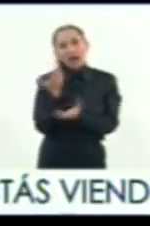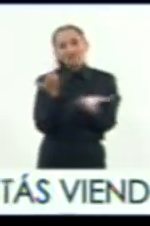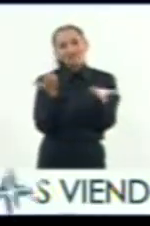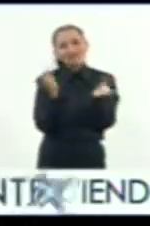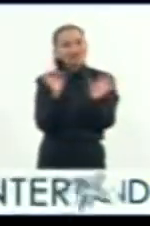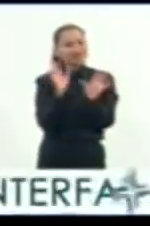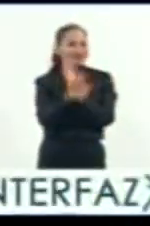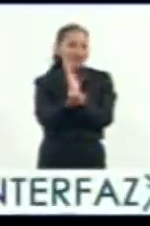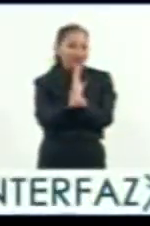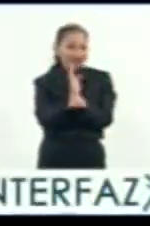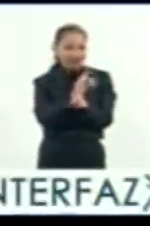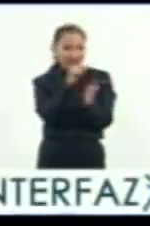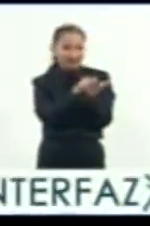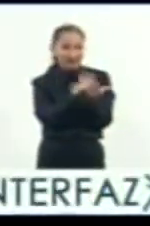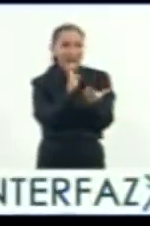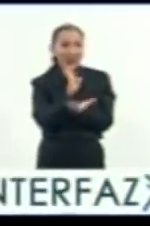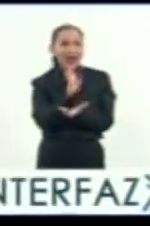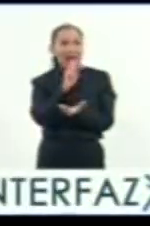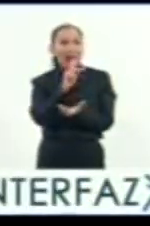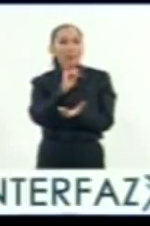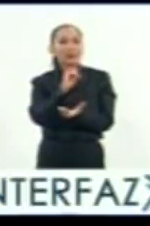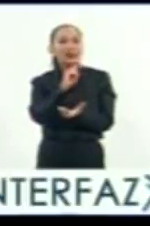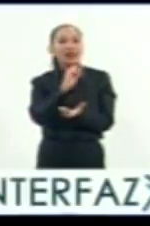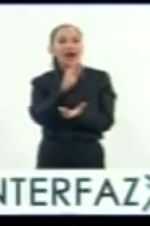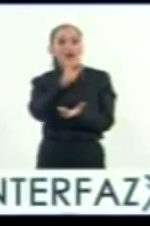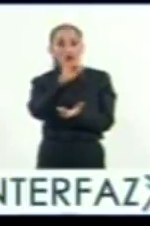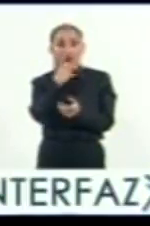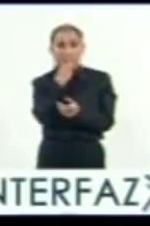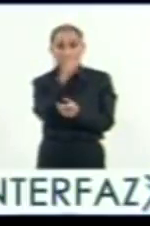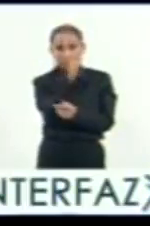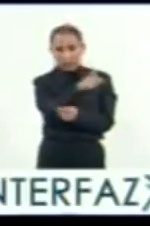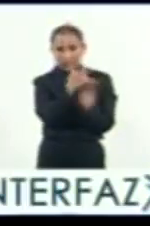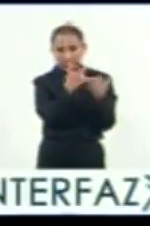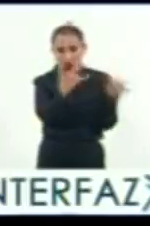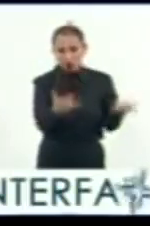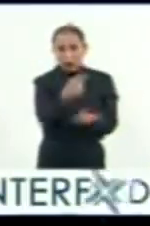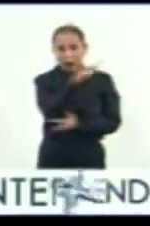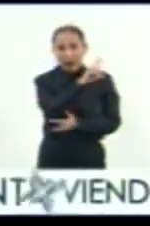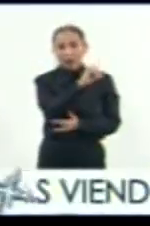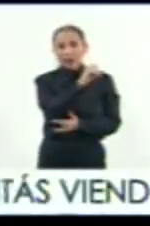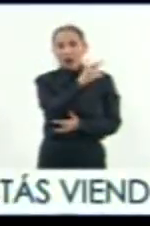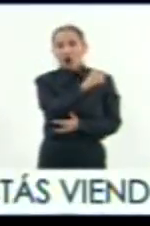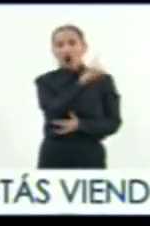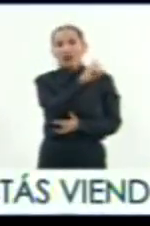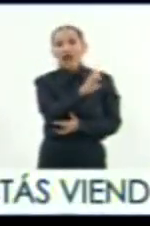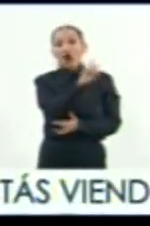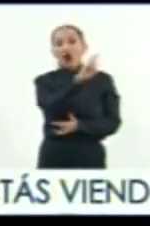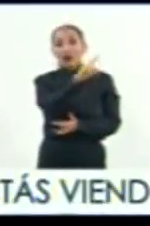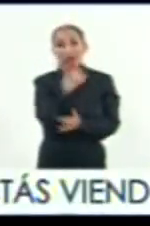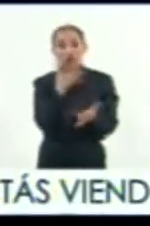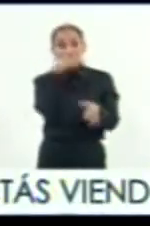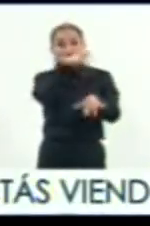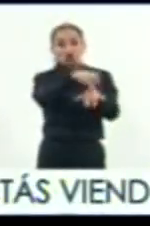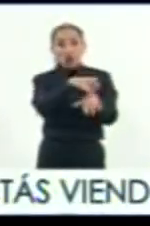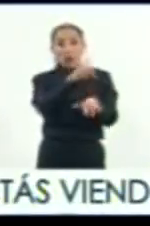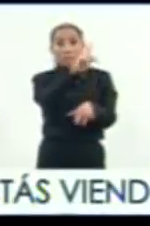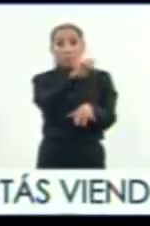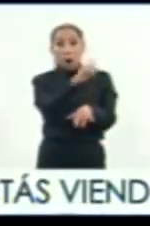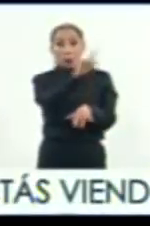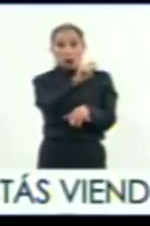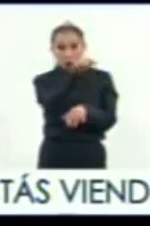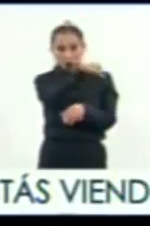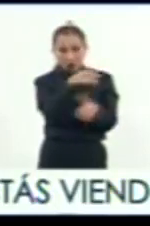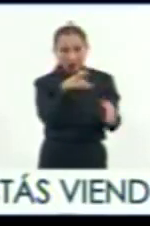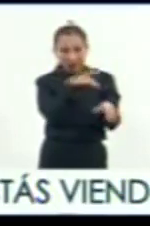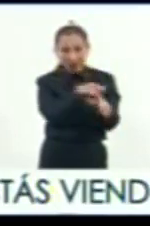salas de cine que se llama Epitafio, que habla de esta esaña de Diego de Ordaz que sube al Popocatépetl. No hay que pensar como